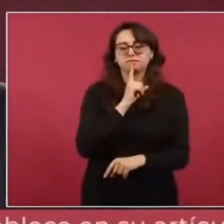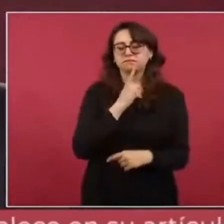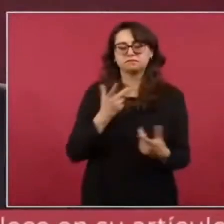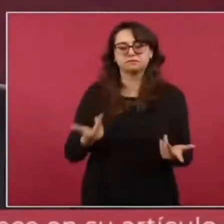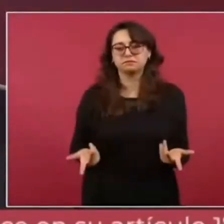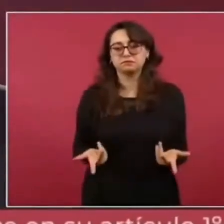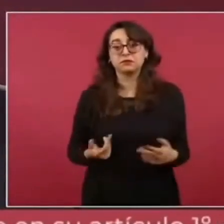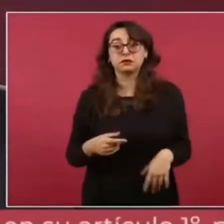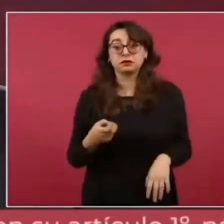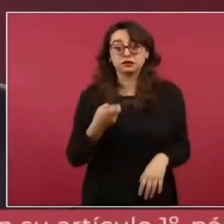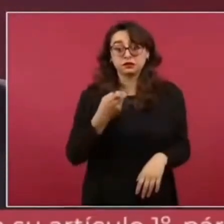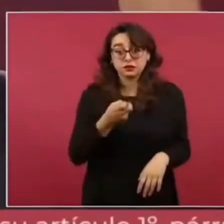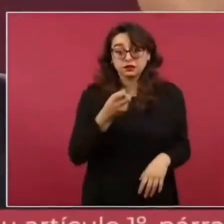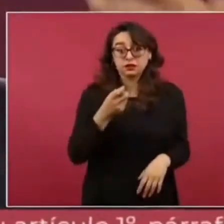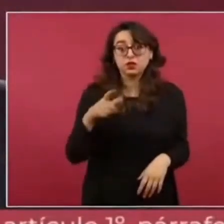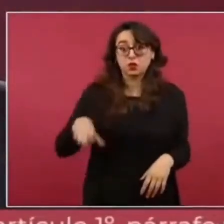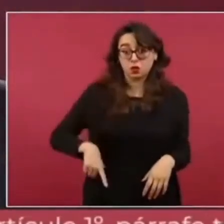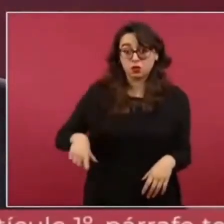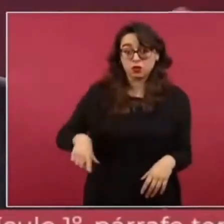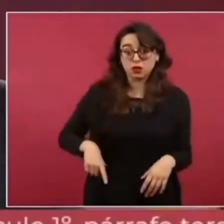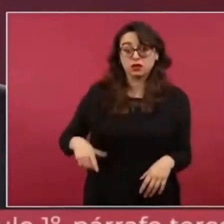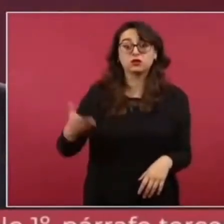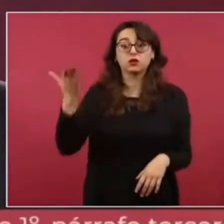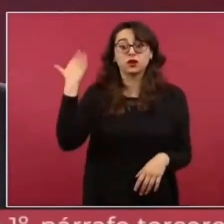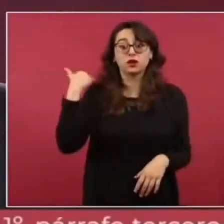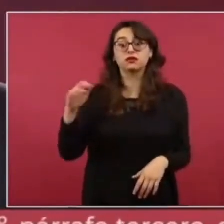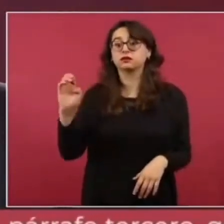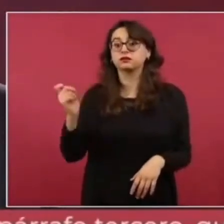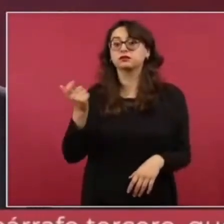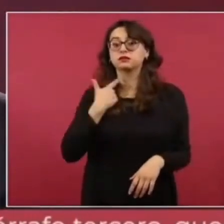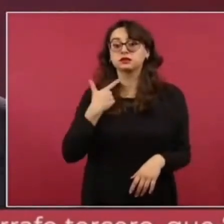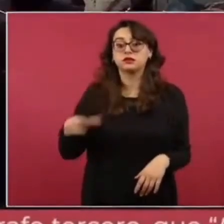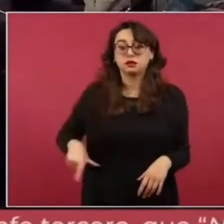sino porque